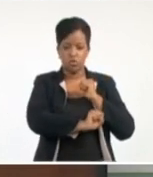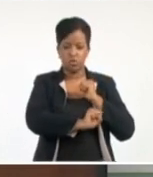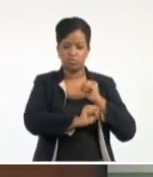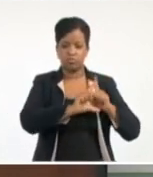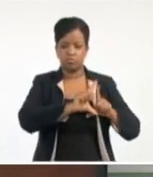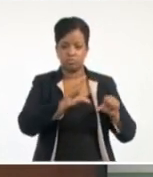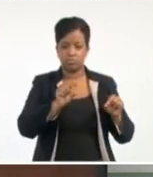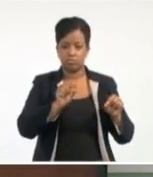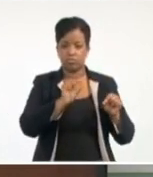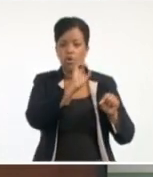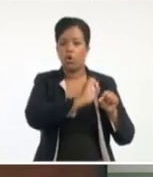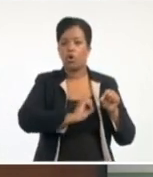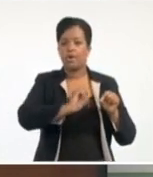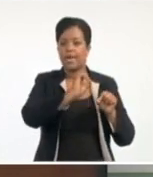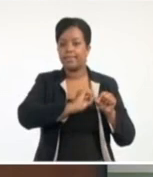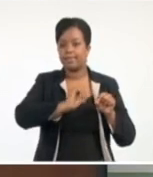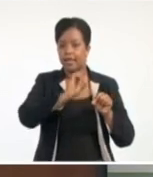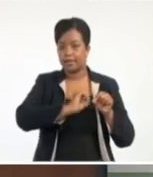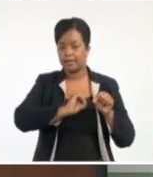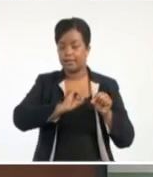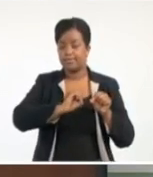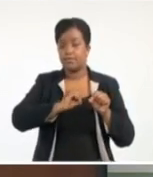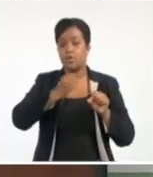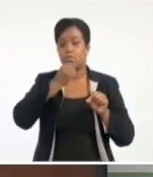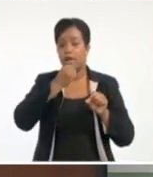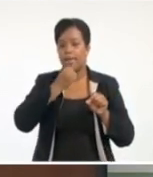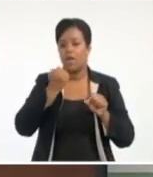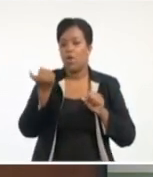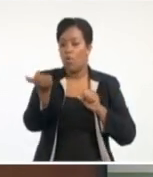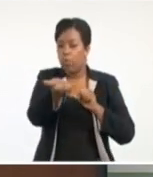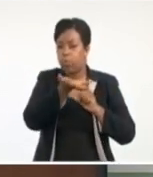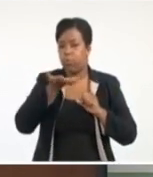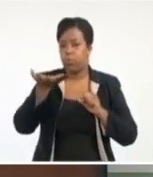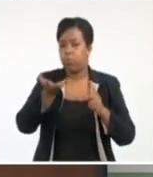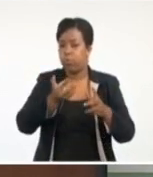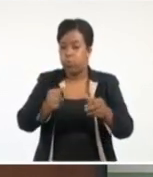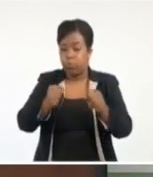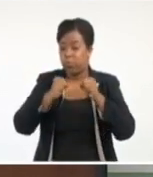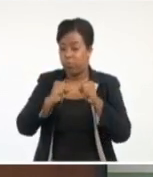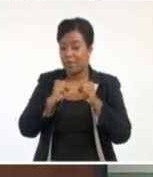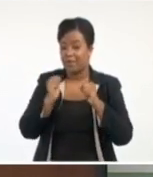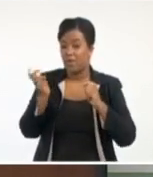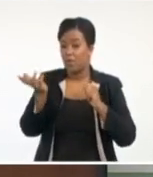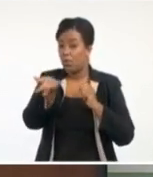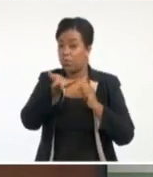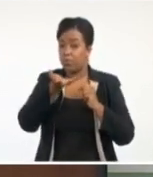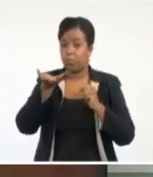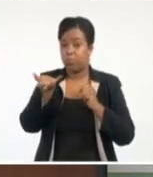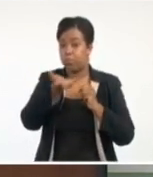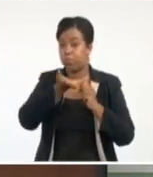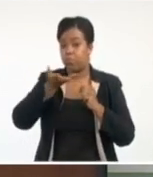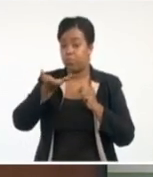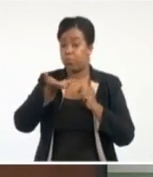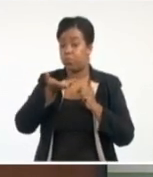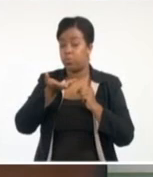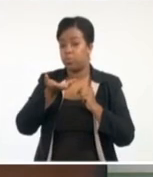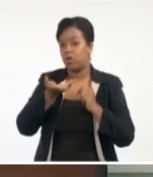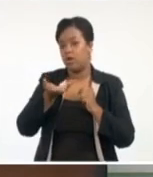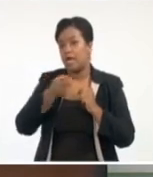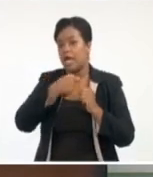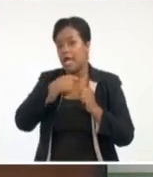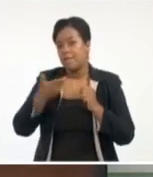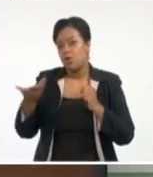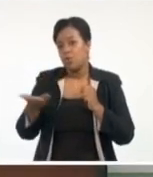va a empezar a incrementarse el viento con vientos que tendrán velocidades al principio